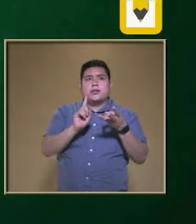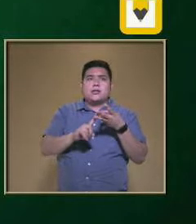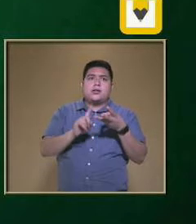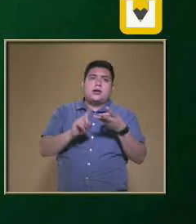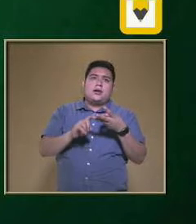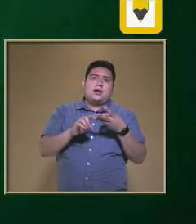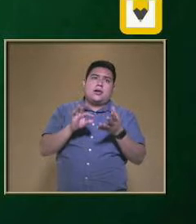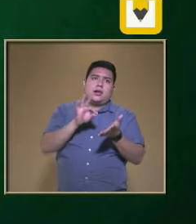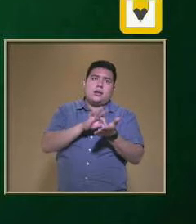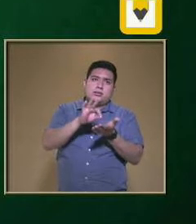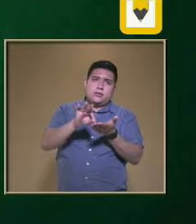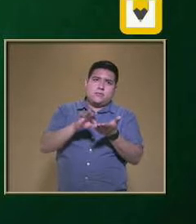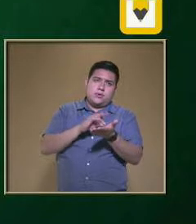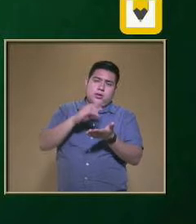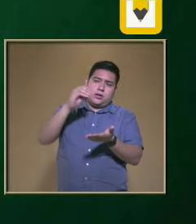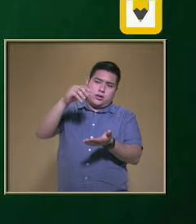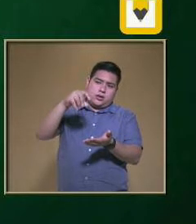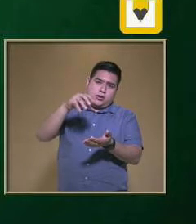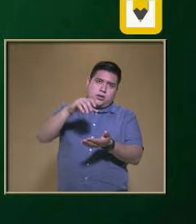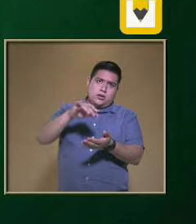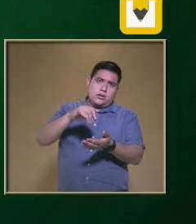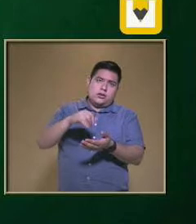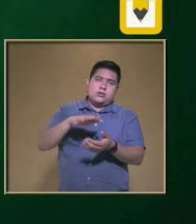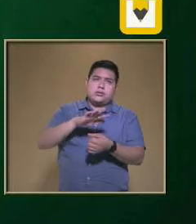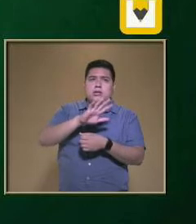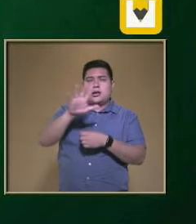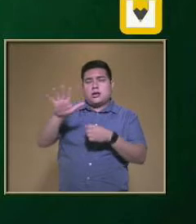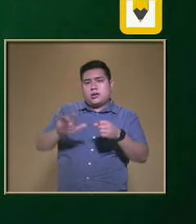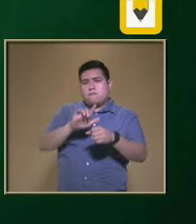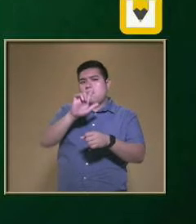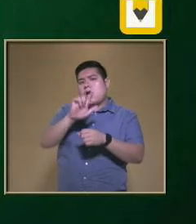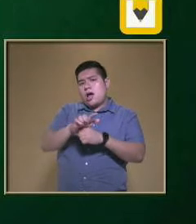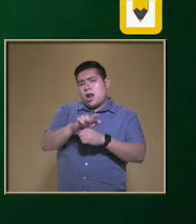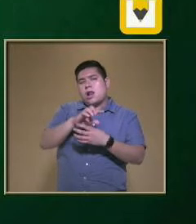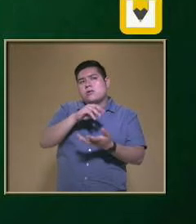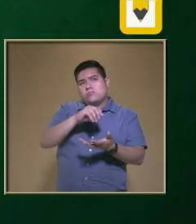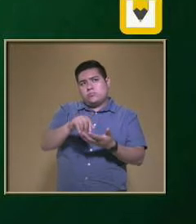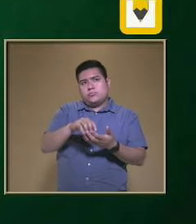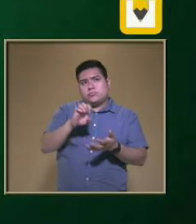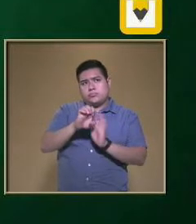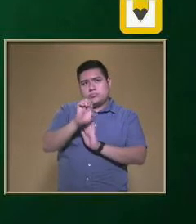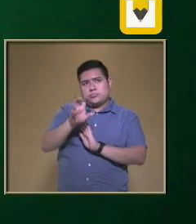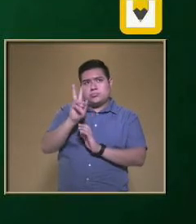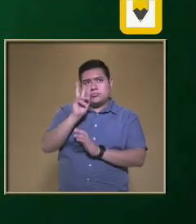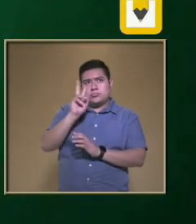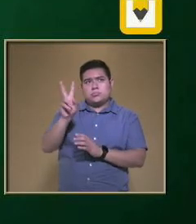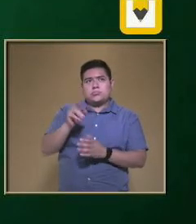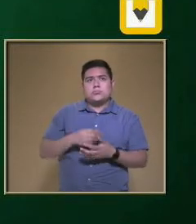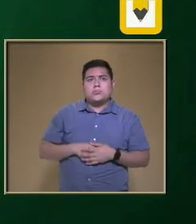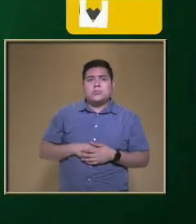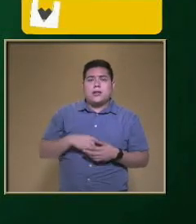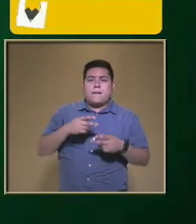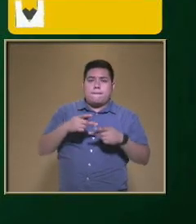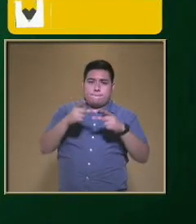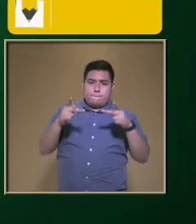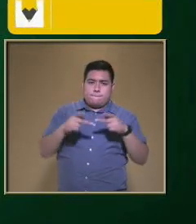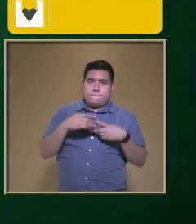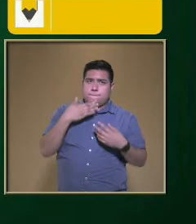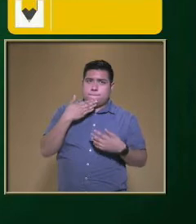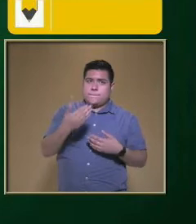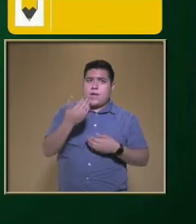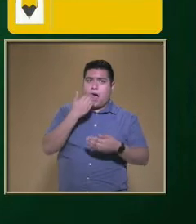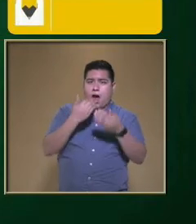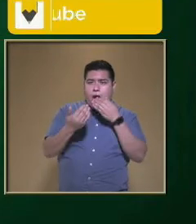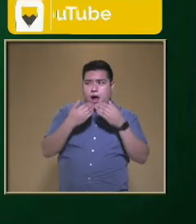Tenemos harinas ¿Verdad? Harinas Grano Tenemos ahí Algunos ejemplos Del plato Del bien comer Vamos a poner una